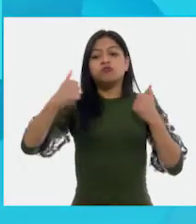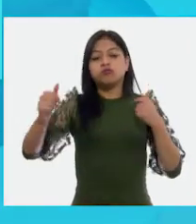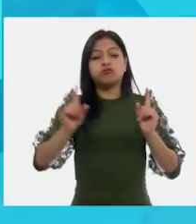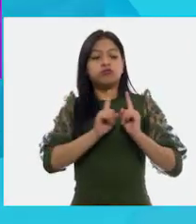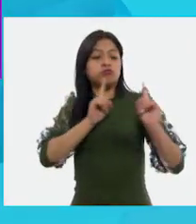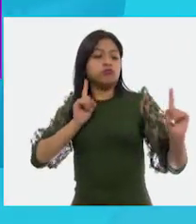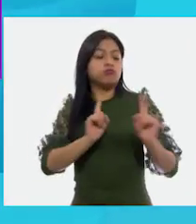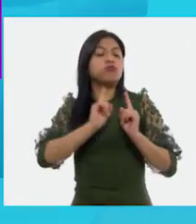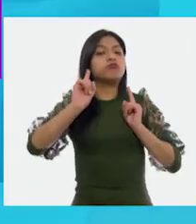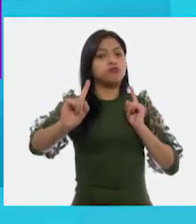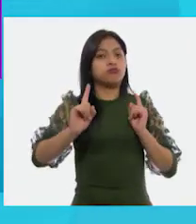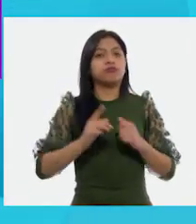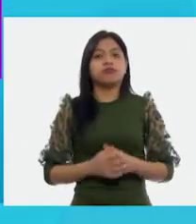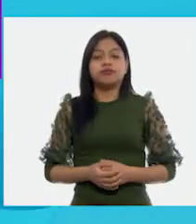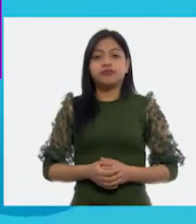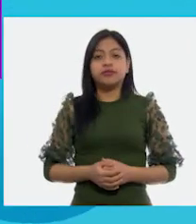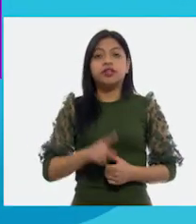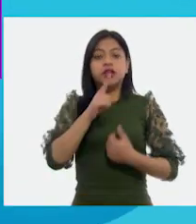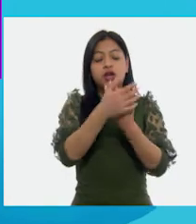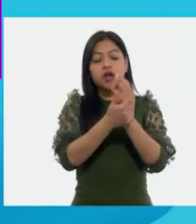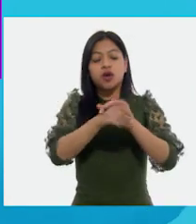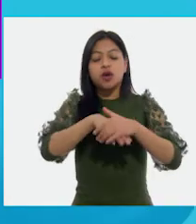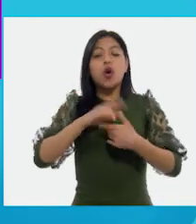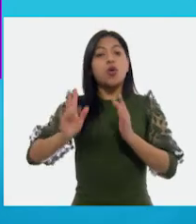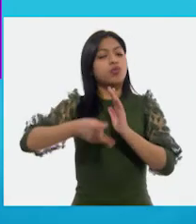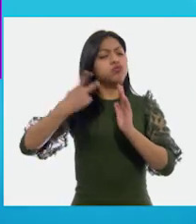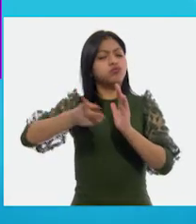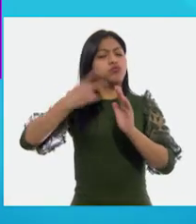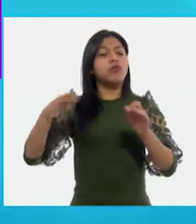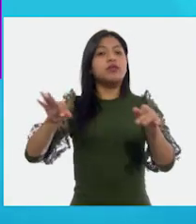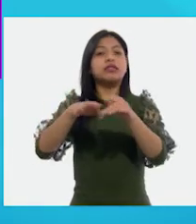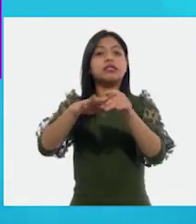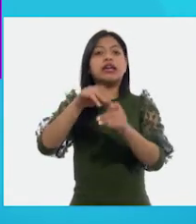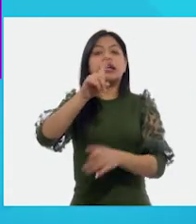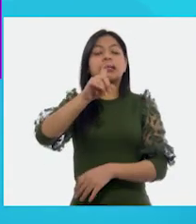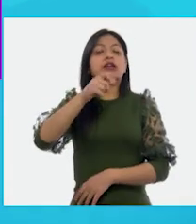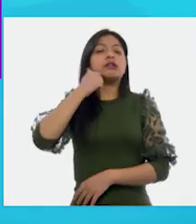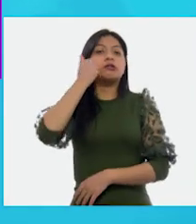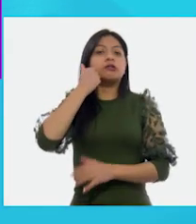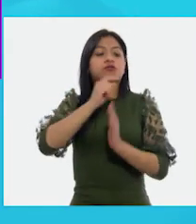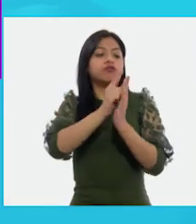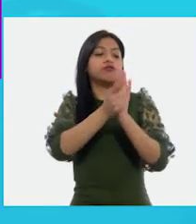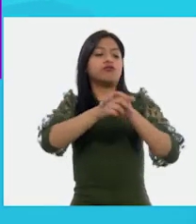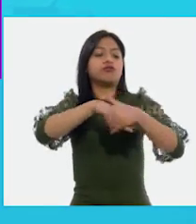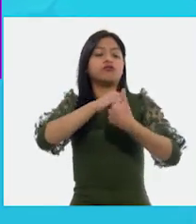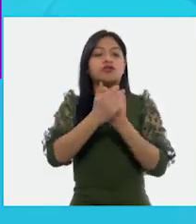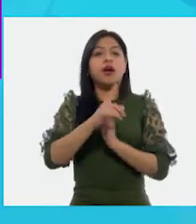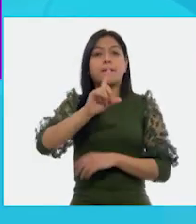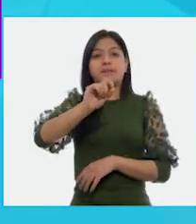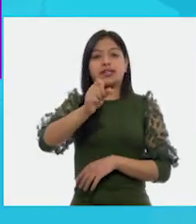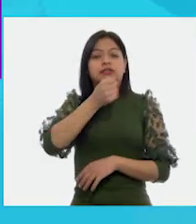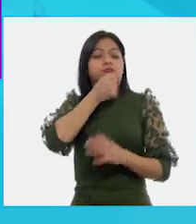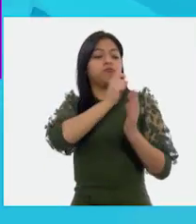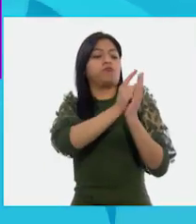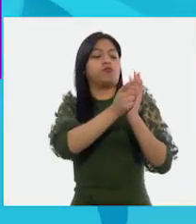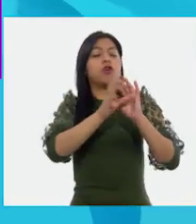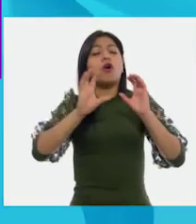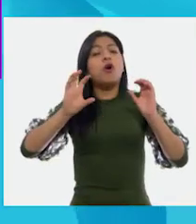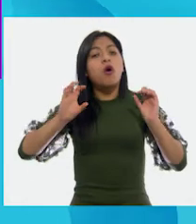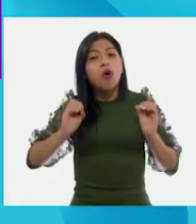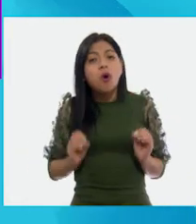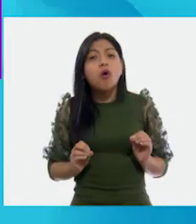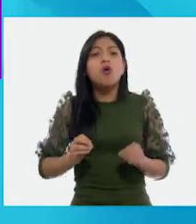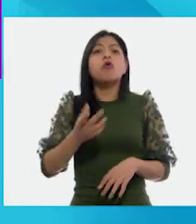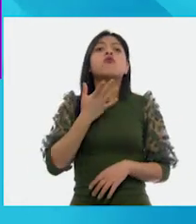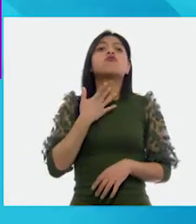distancia. Lávate las manos muy seguido con agua y jabón por lo menos durante 20 segundos. O aplica